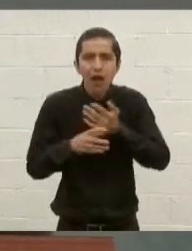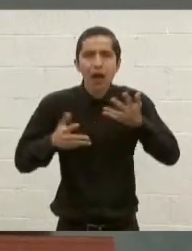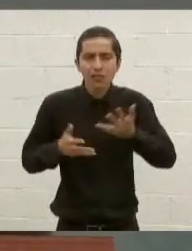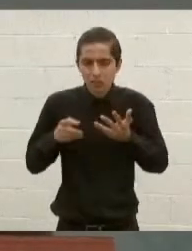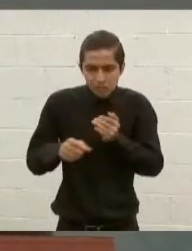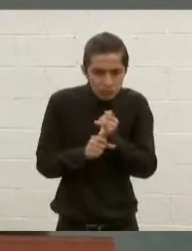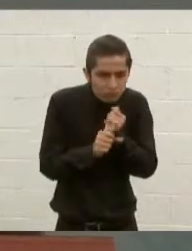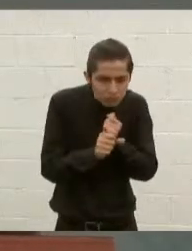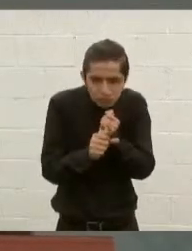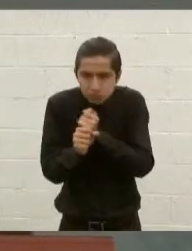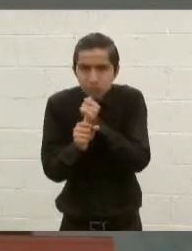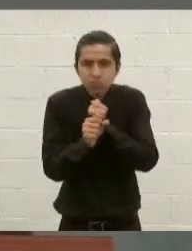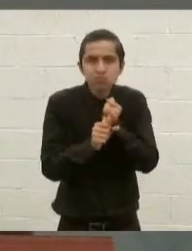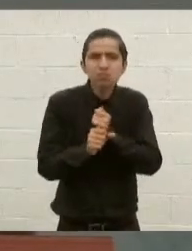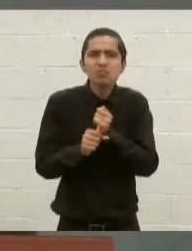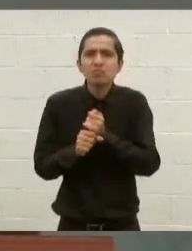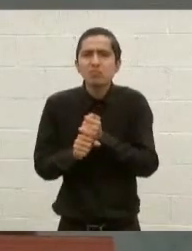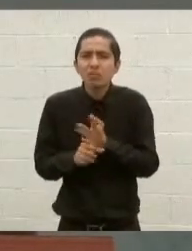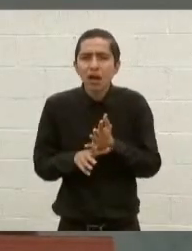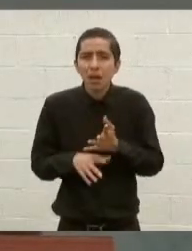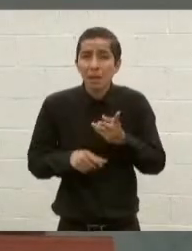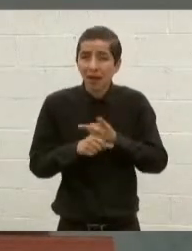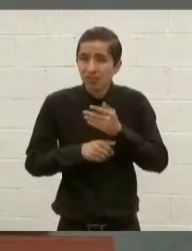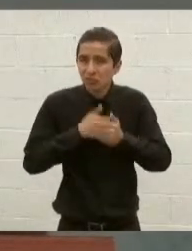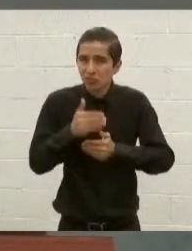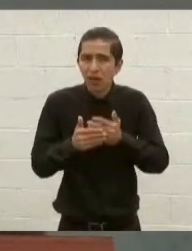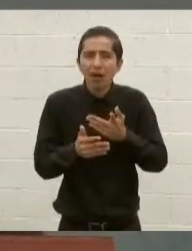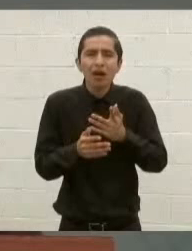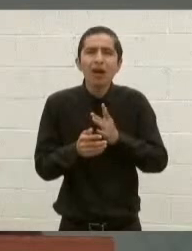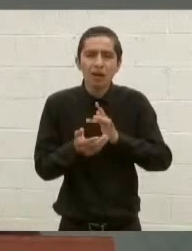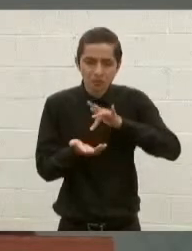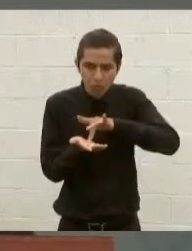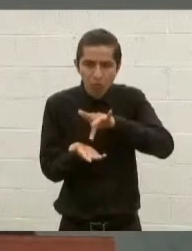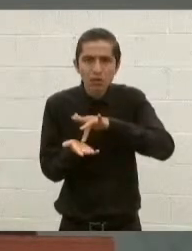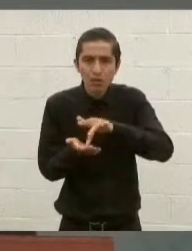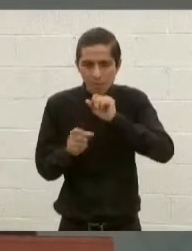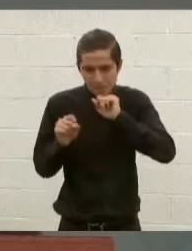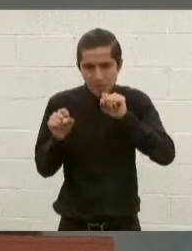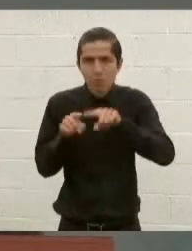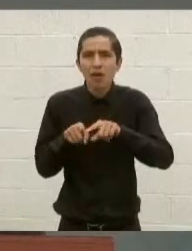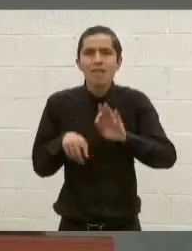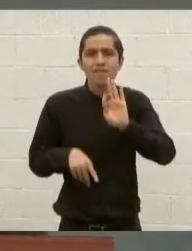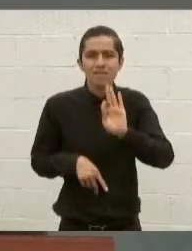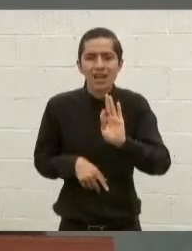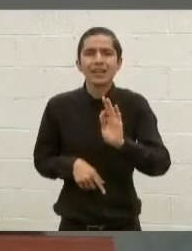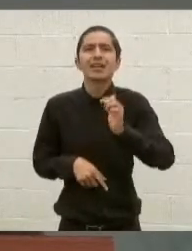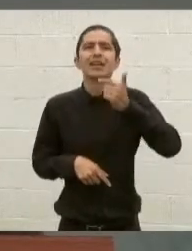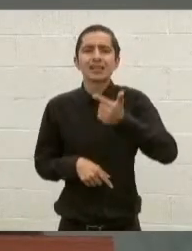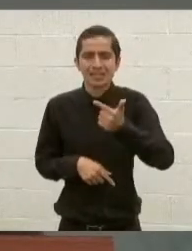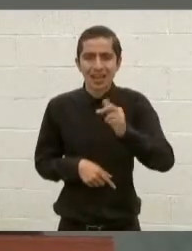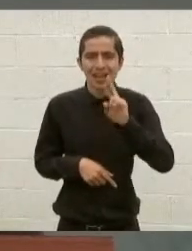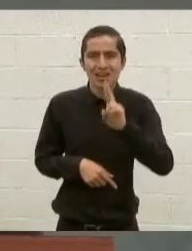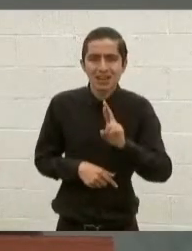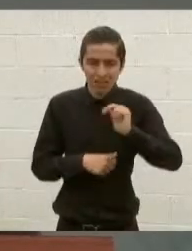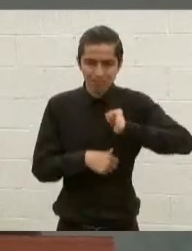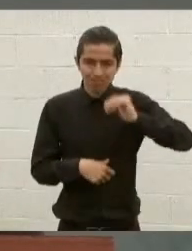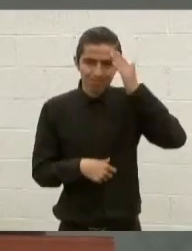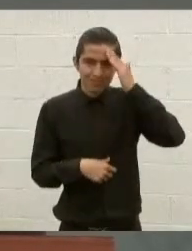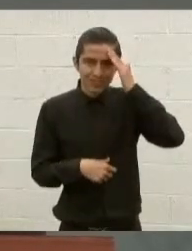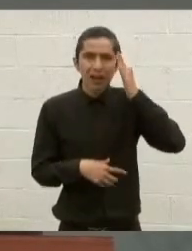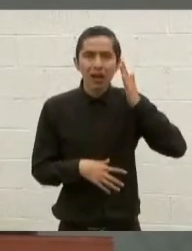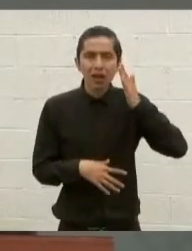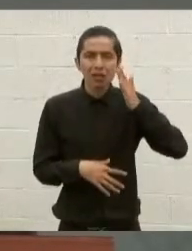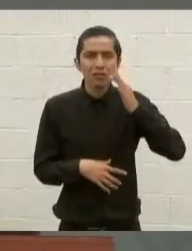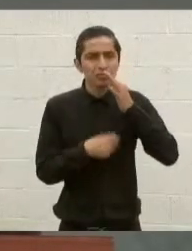investigaciones correspondientes con apoyo de la Fiscalía General de la República, según se nos